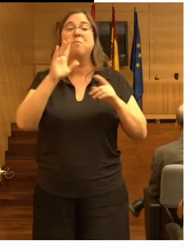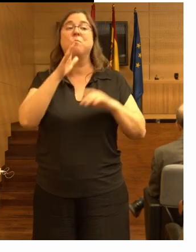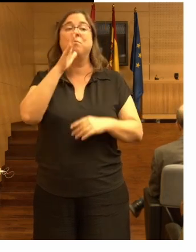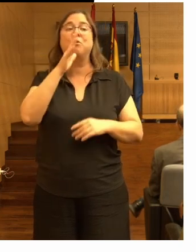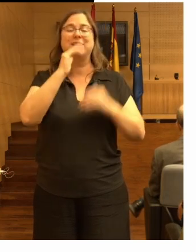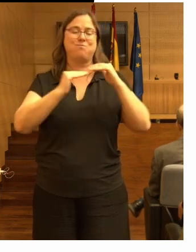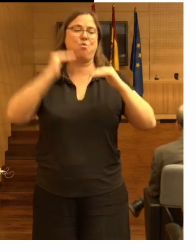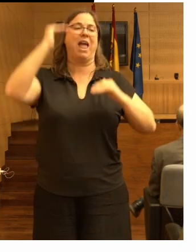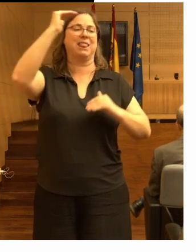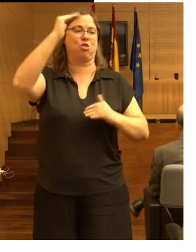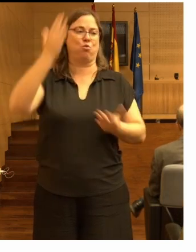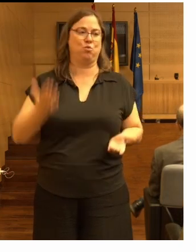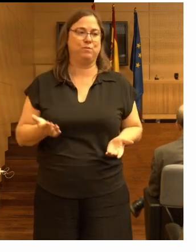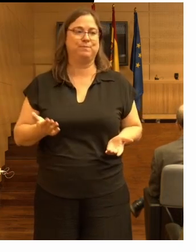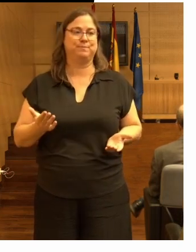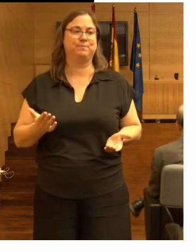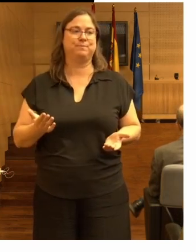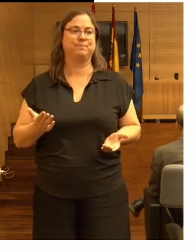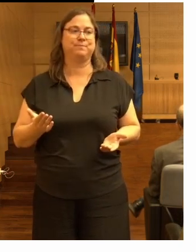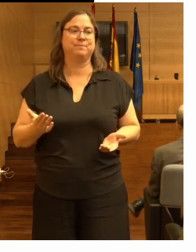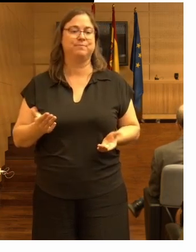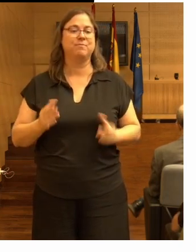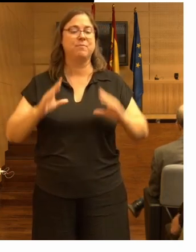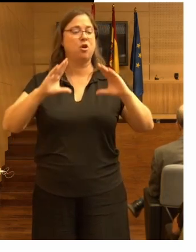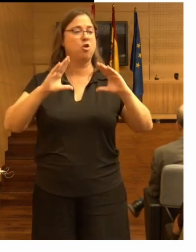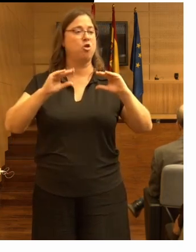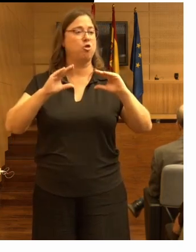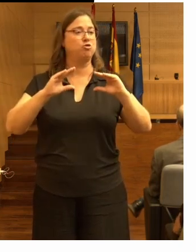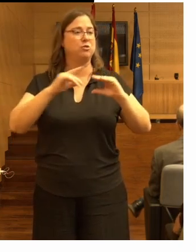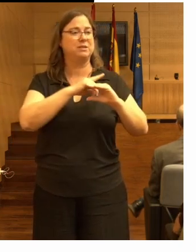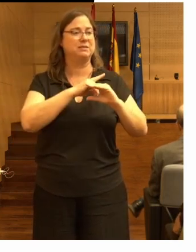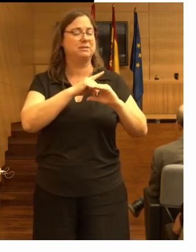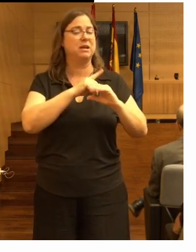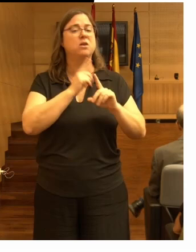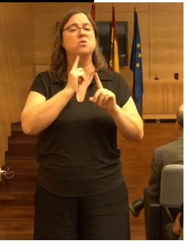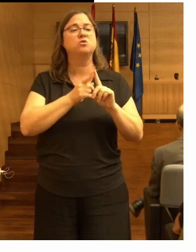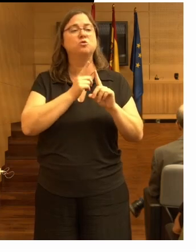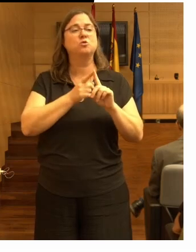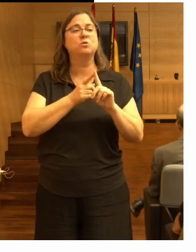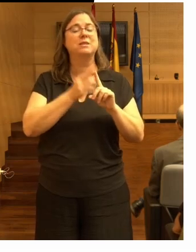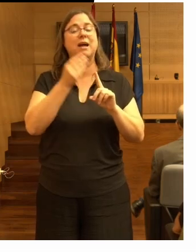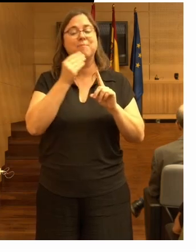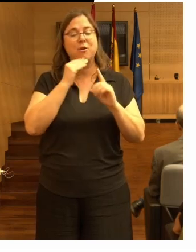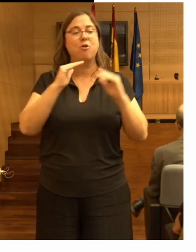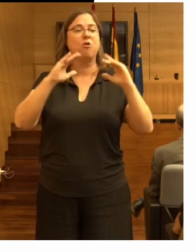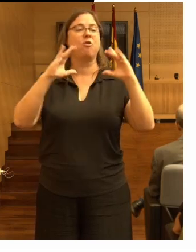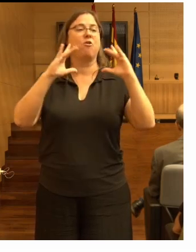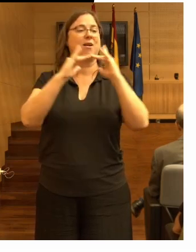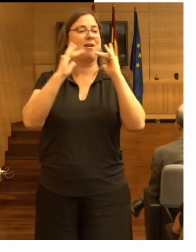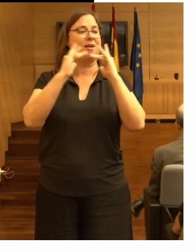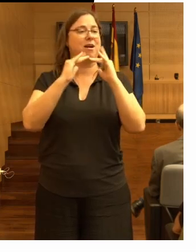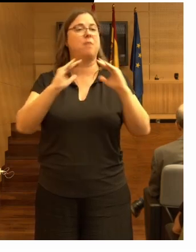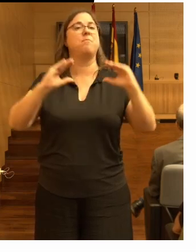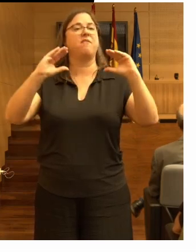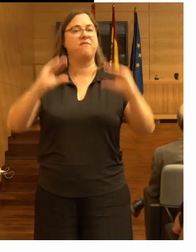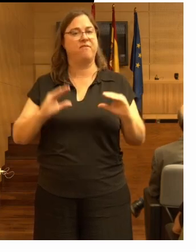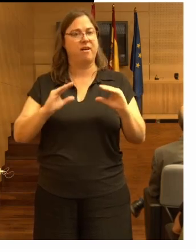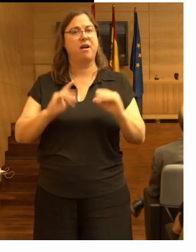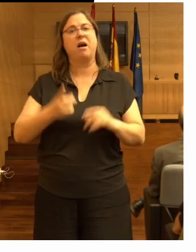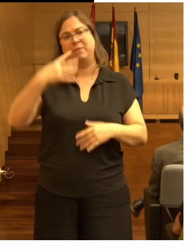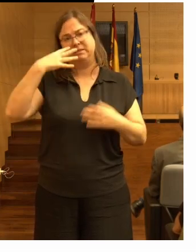es muy alto estas colchonetas se deberían utilizar en las camas bajas que es cuando tendría más sentido